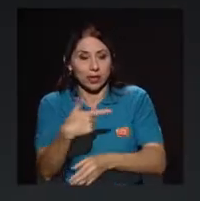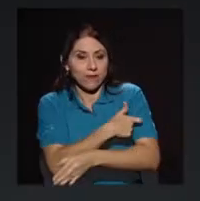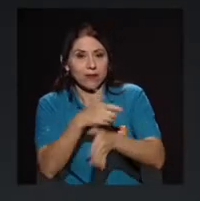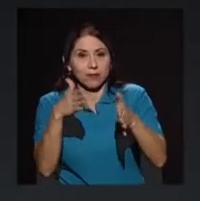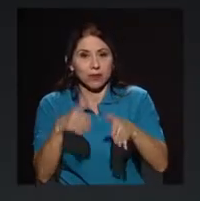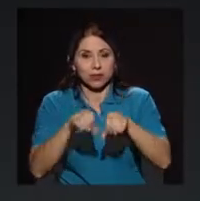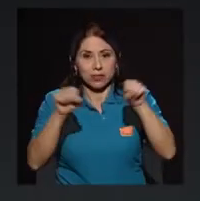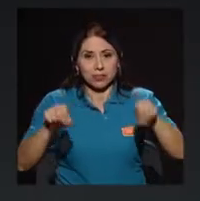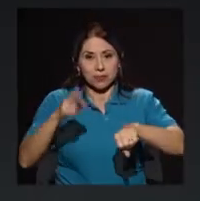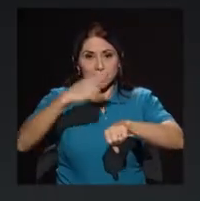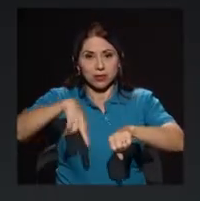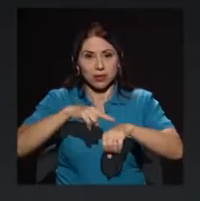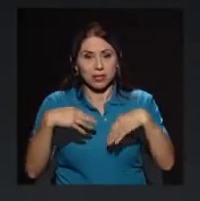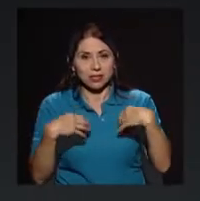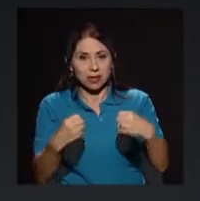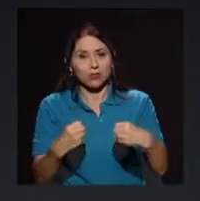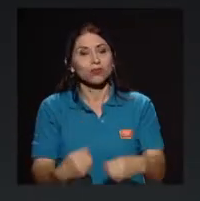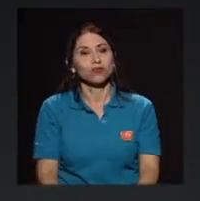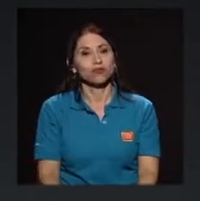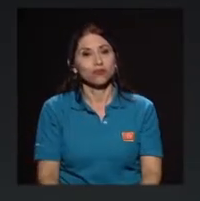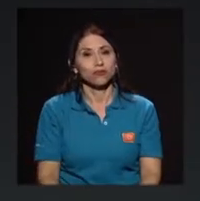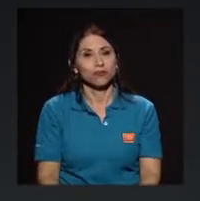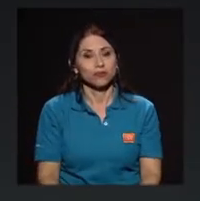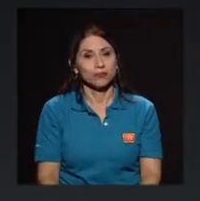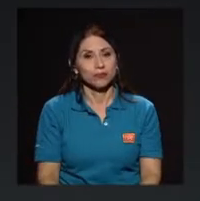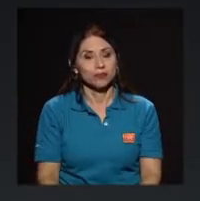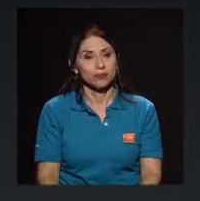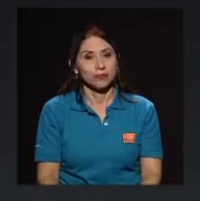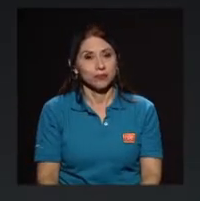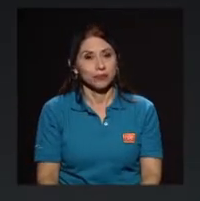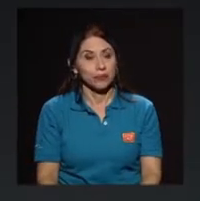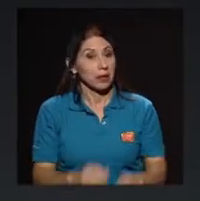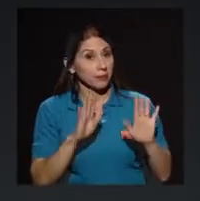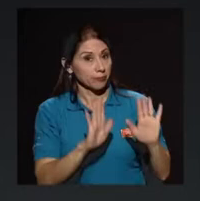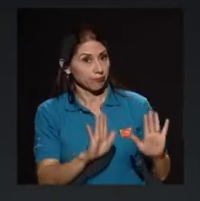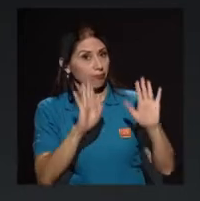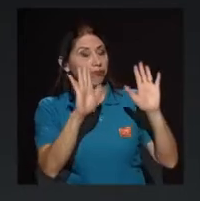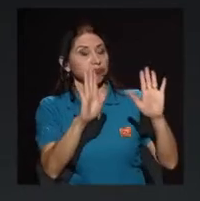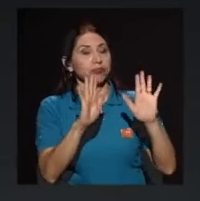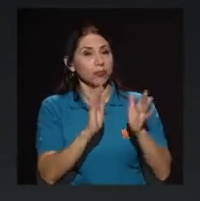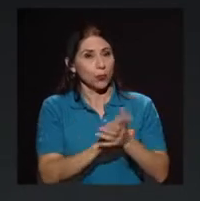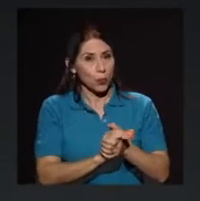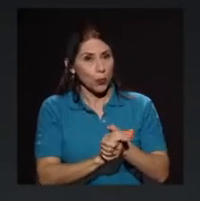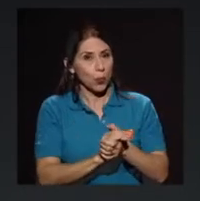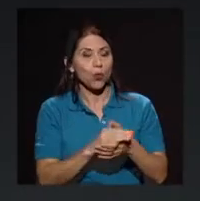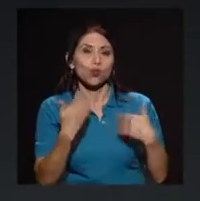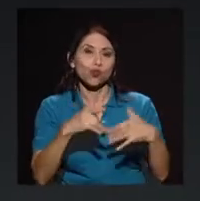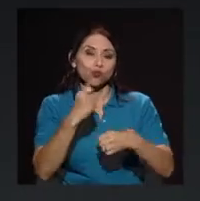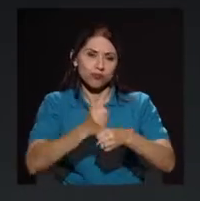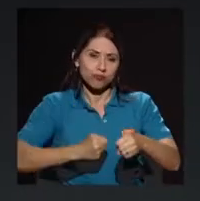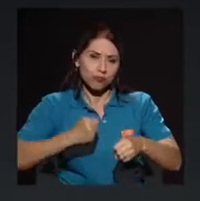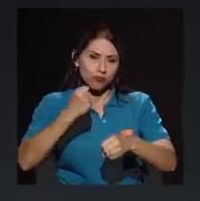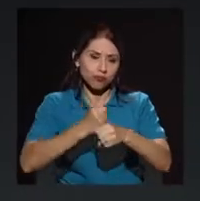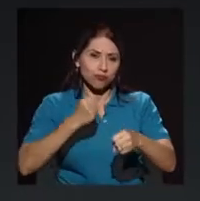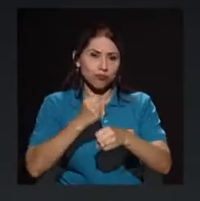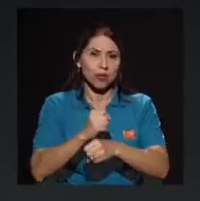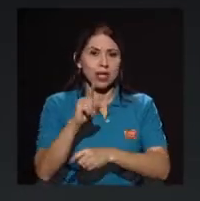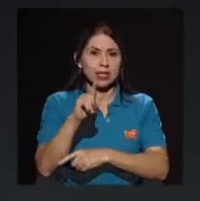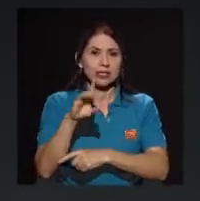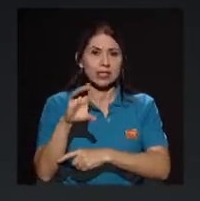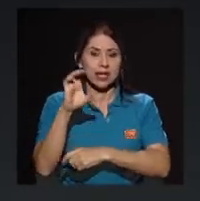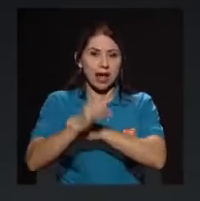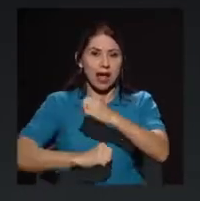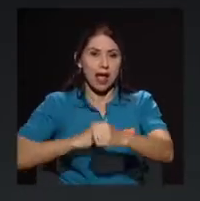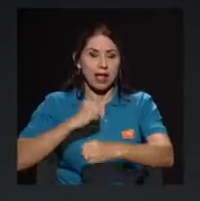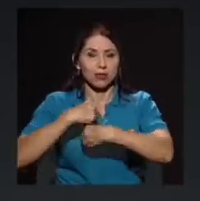Estupendo y una contribución de 100 años a hacer patria, porque eso es